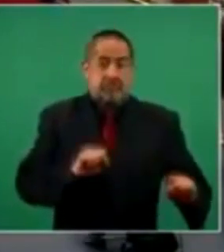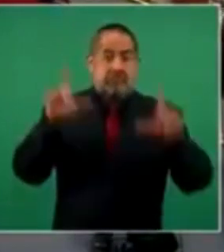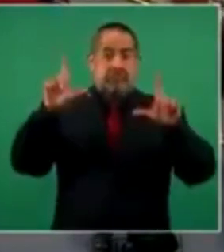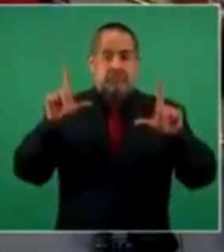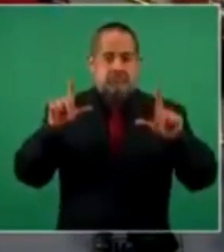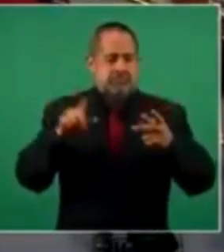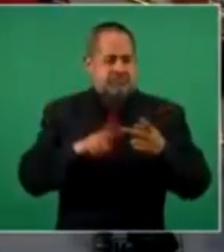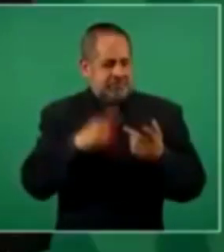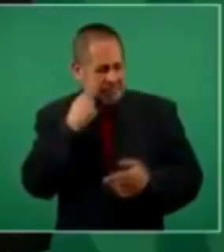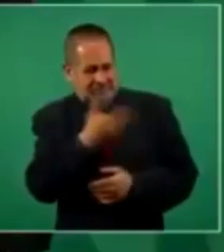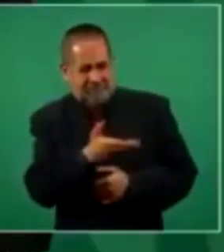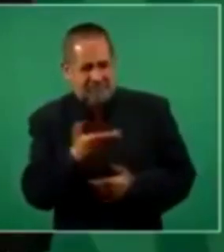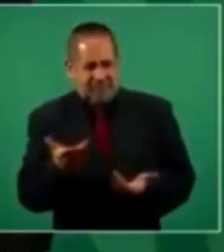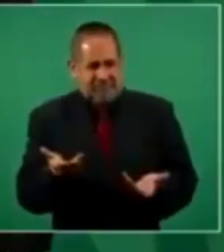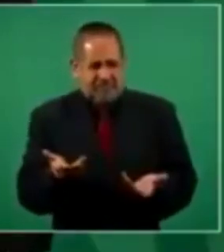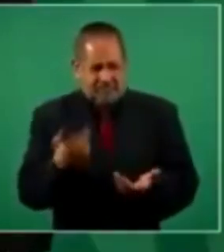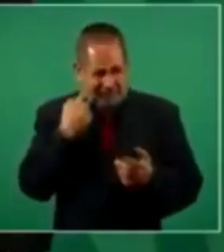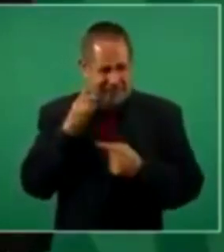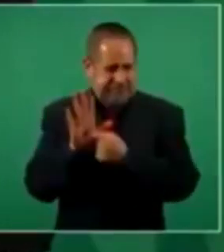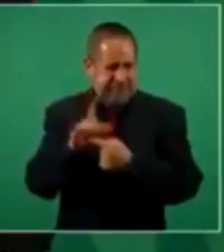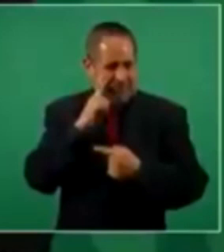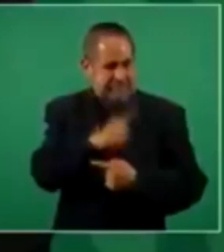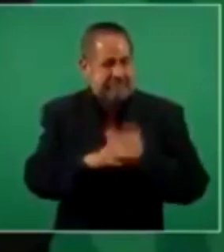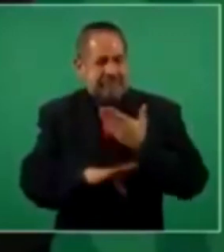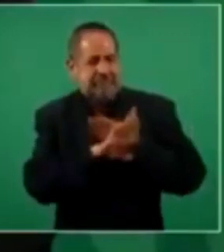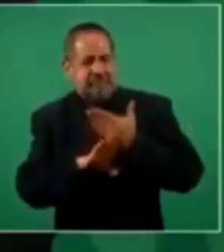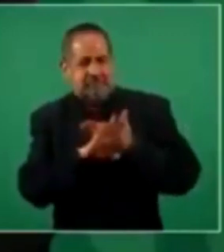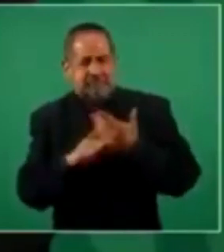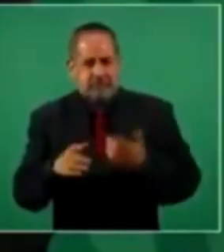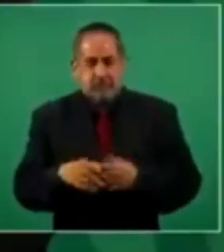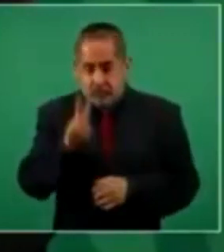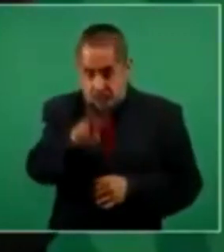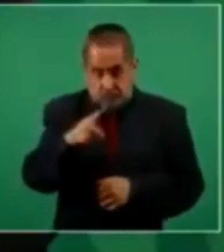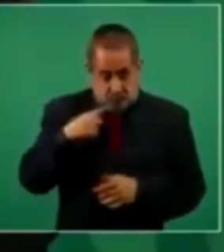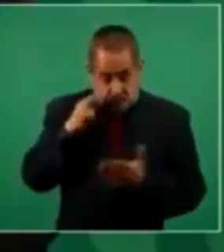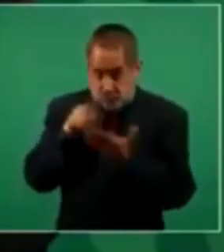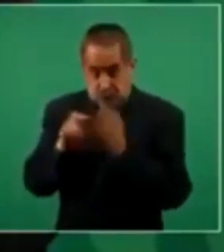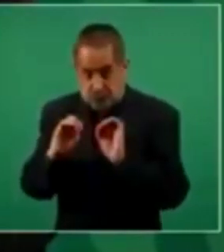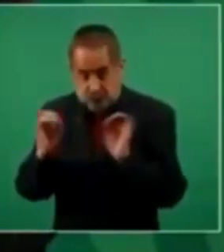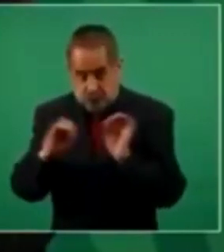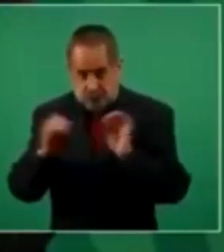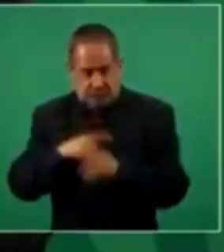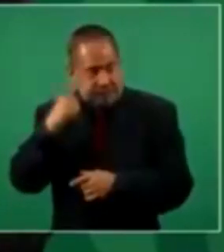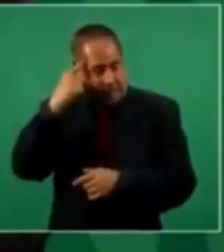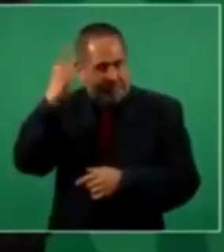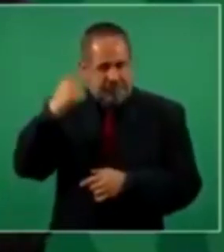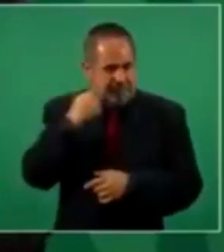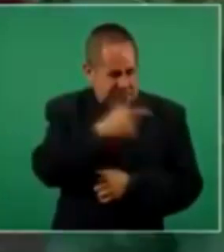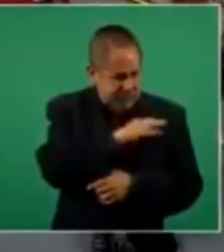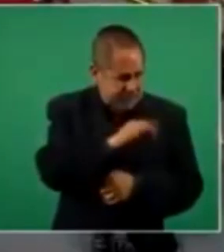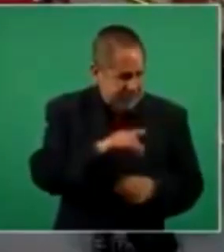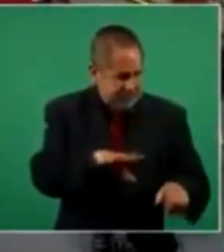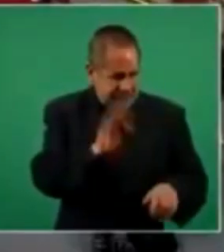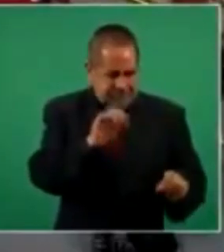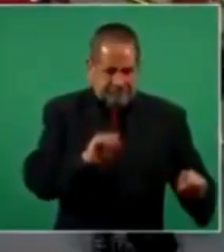Lo Reforma, nada más para… No las he visto, ¿eh? ¿La pueden poner?